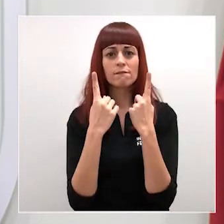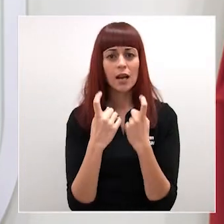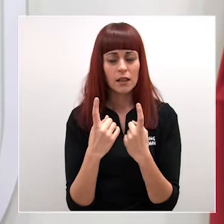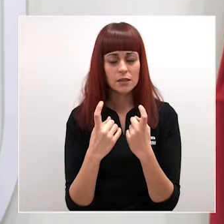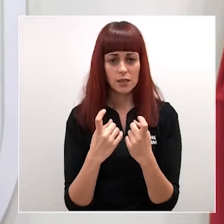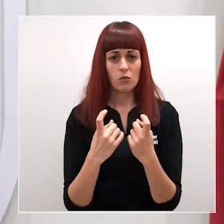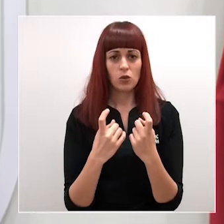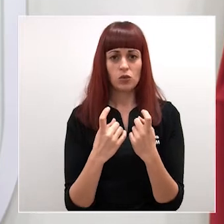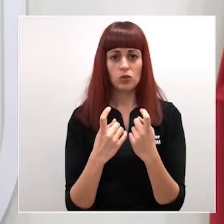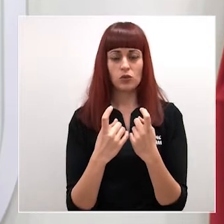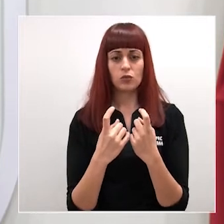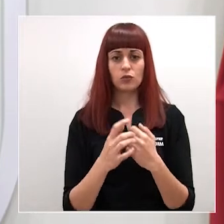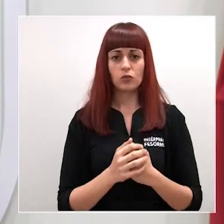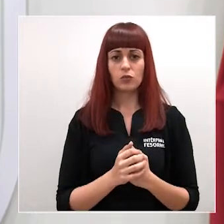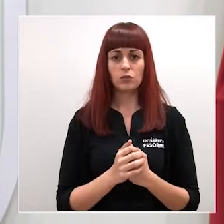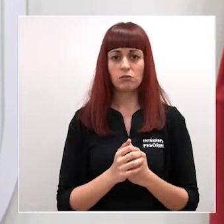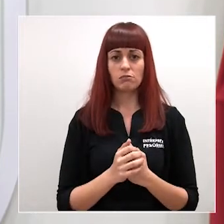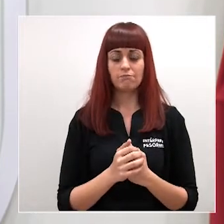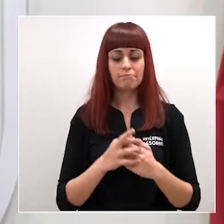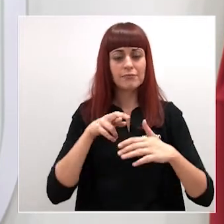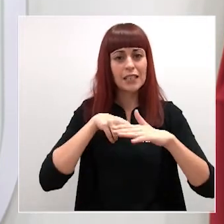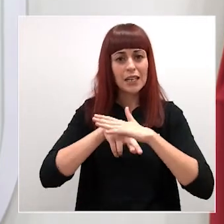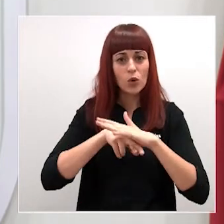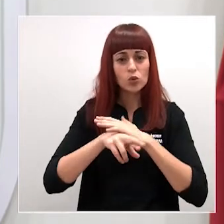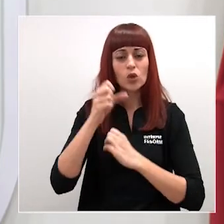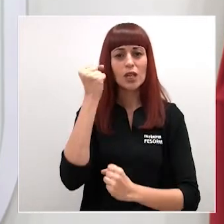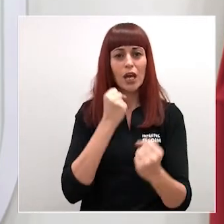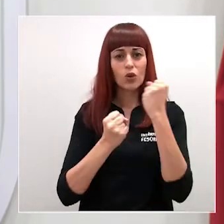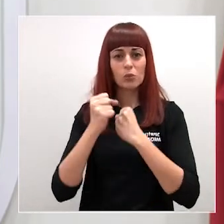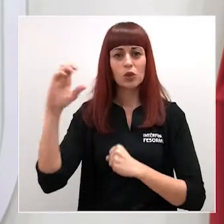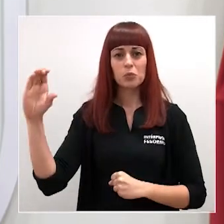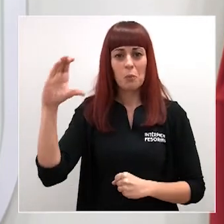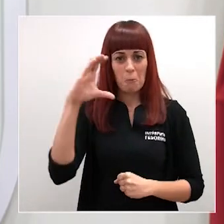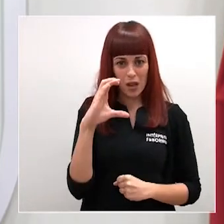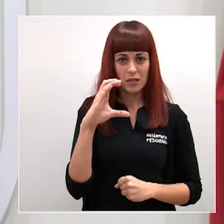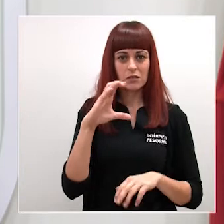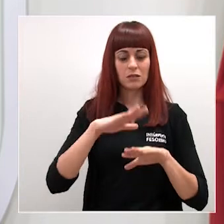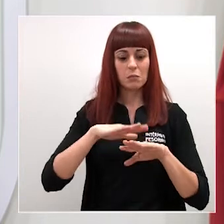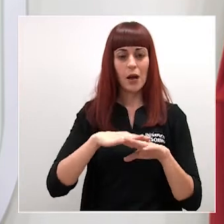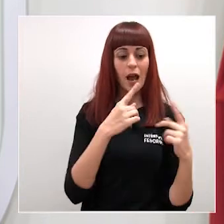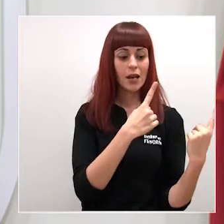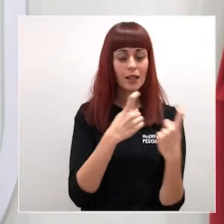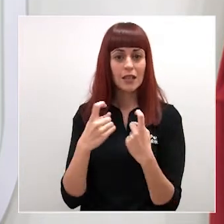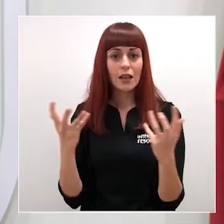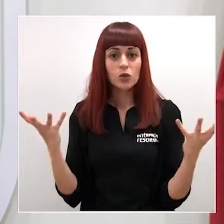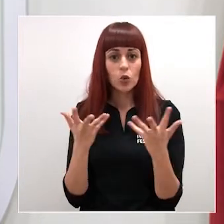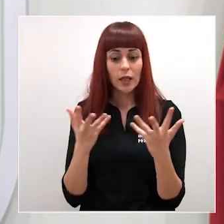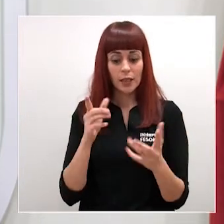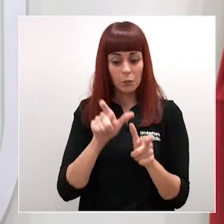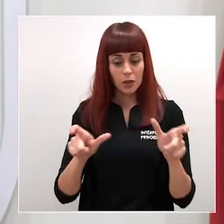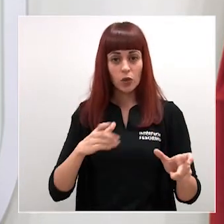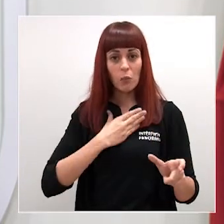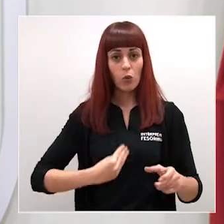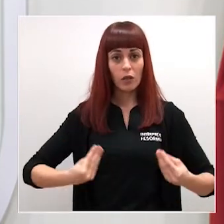posibilidad de disponer de mayores recursos económicos para poder atender las necesidades urgentes de los murcianos.